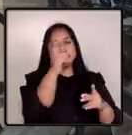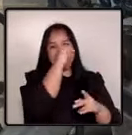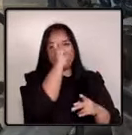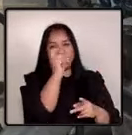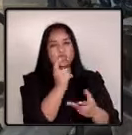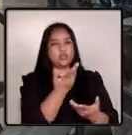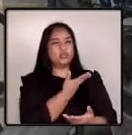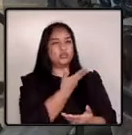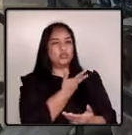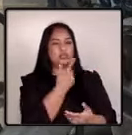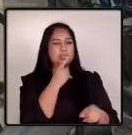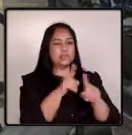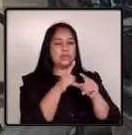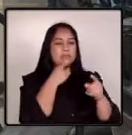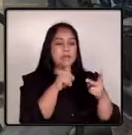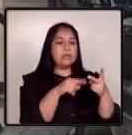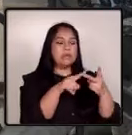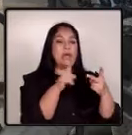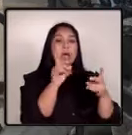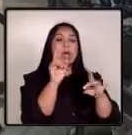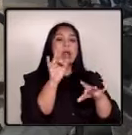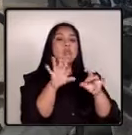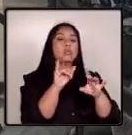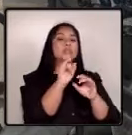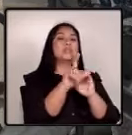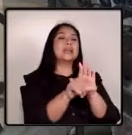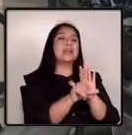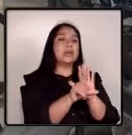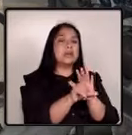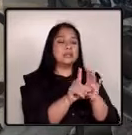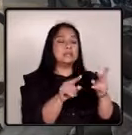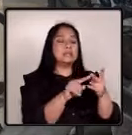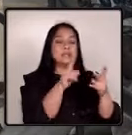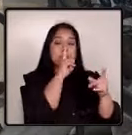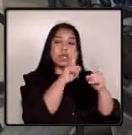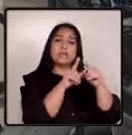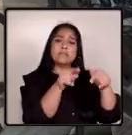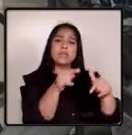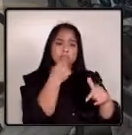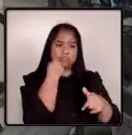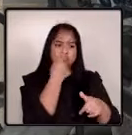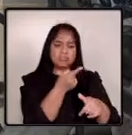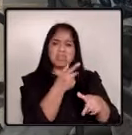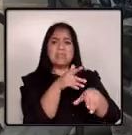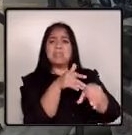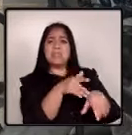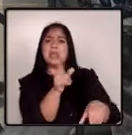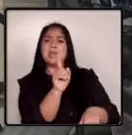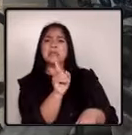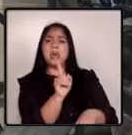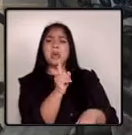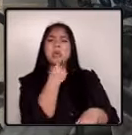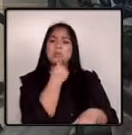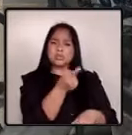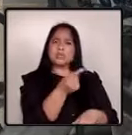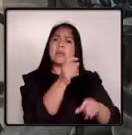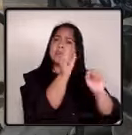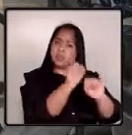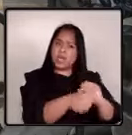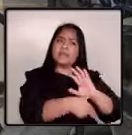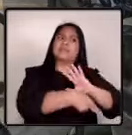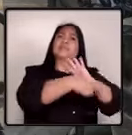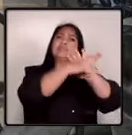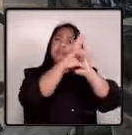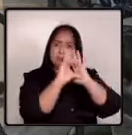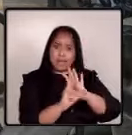presuntas irregularidades. Esta denuncia, si bien es cierto, en algún momento fue desestimada, pero ¿ustedes creen que se puede retomar esa